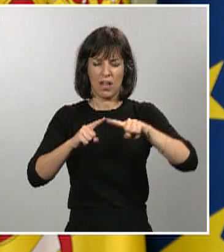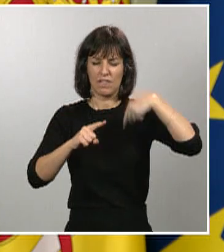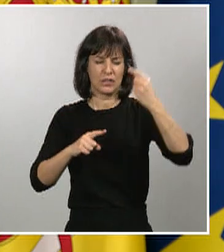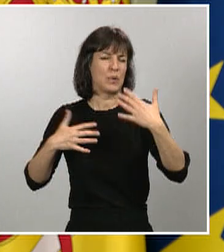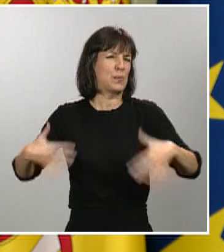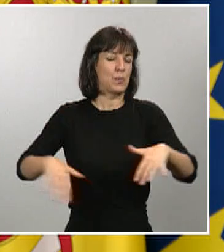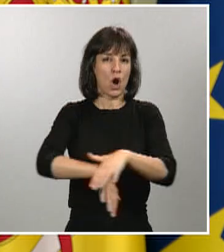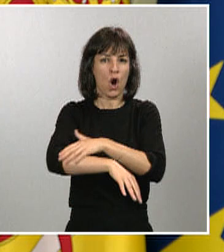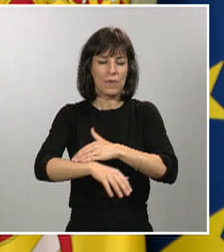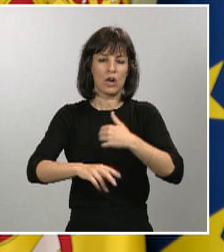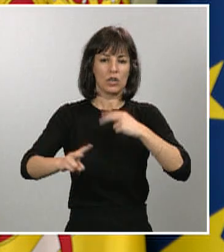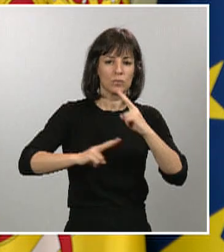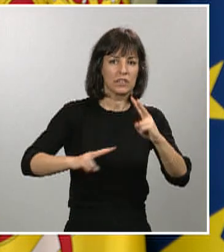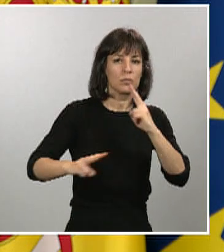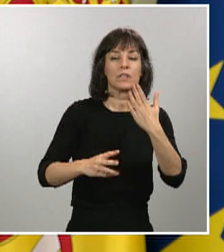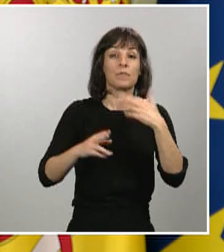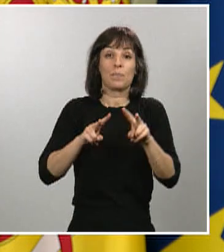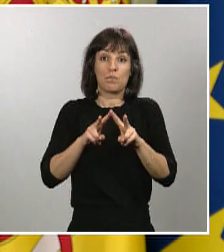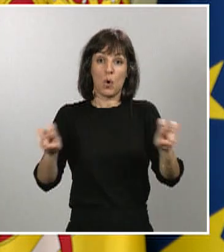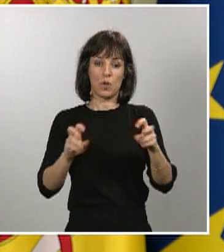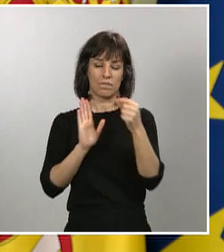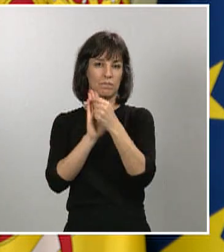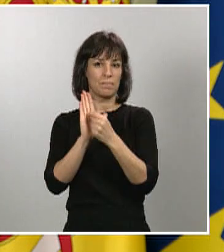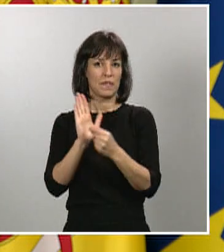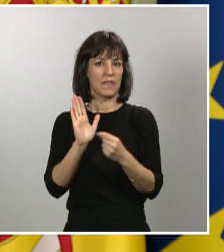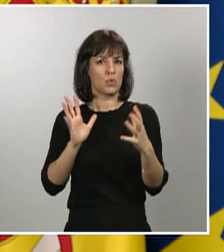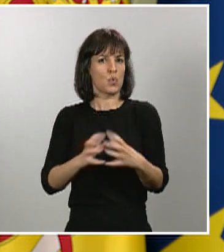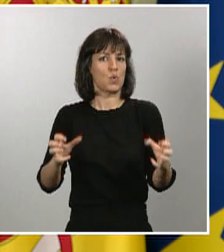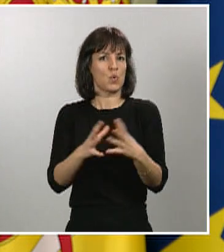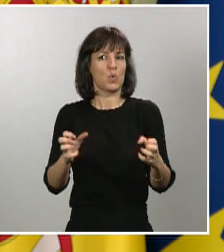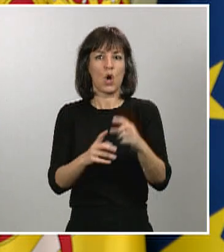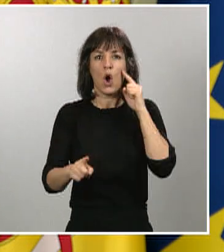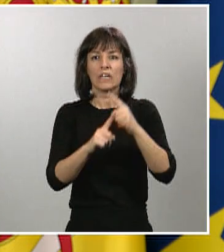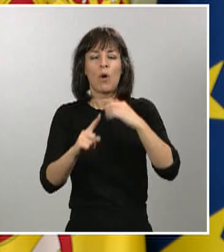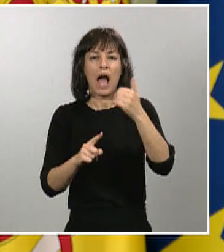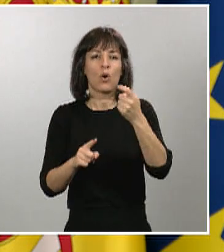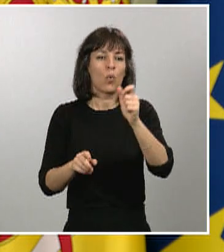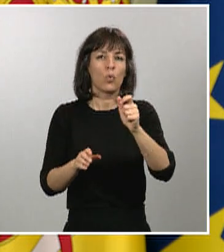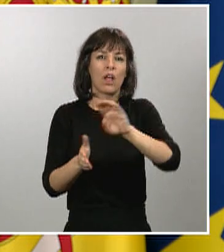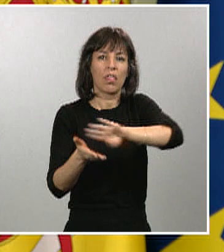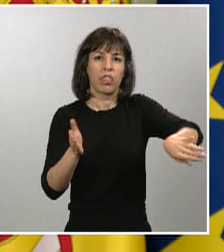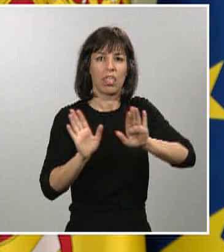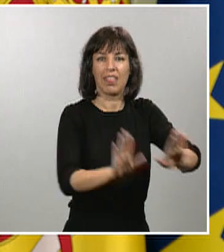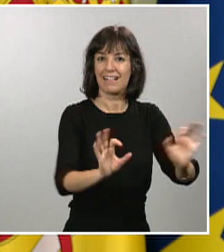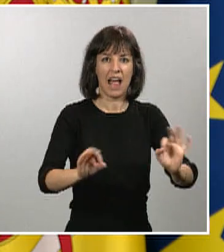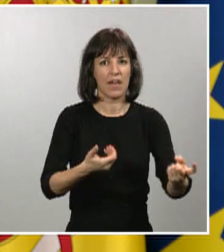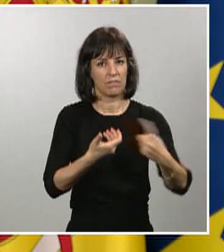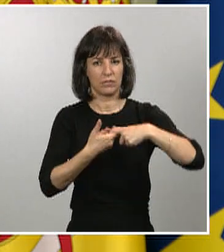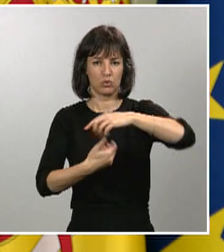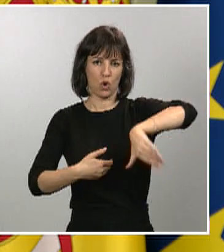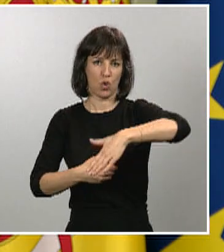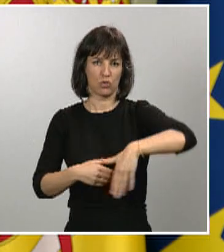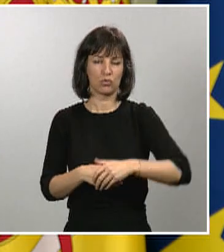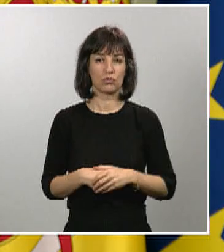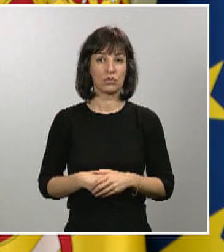venido aprobando un paquete de medidas muy ambicioso para no dejar a nadie atrás. Uno de los objetivos primordiales desde que se